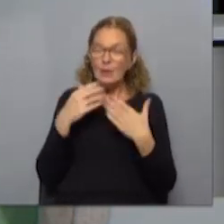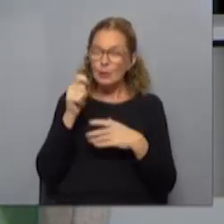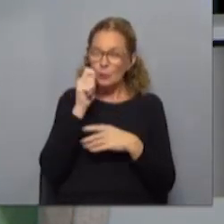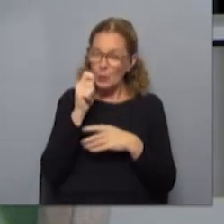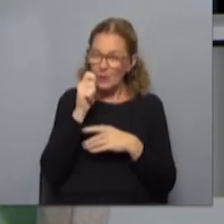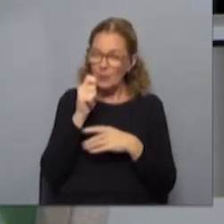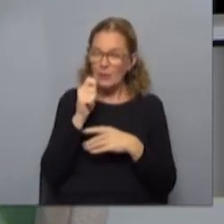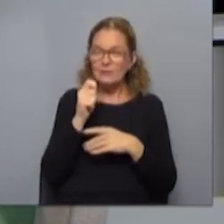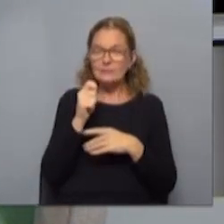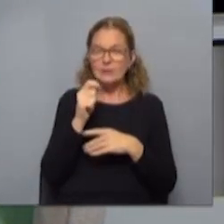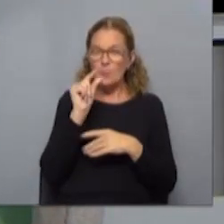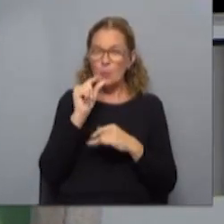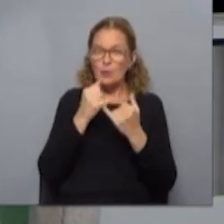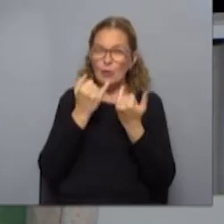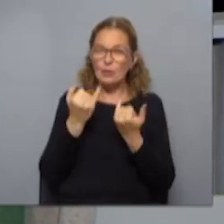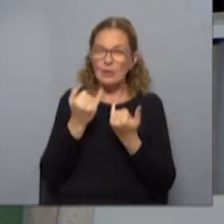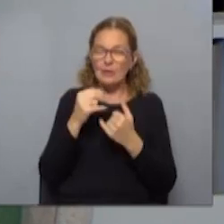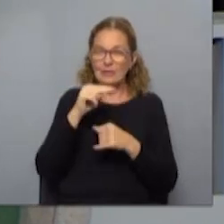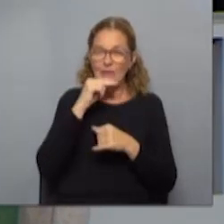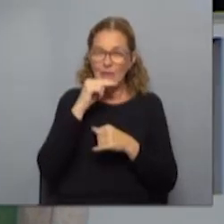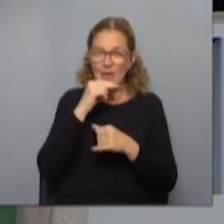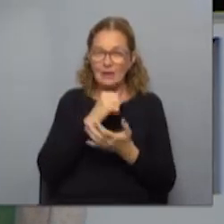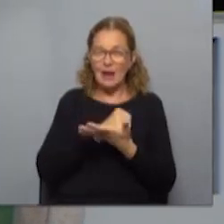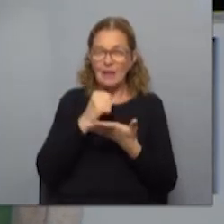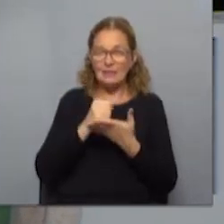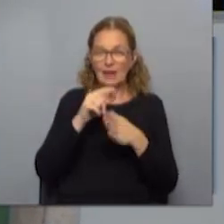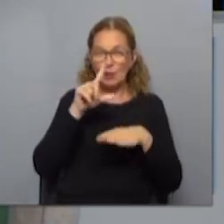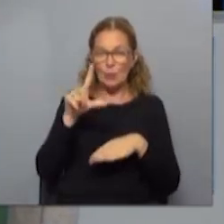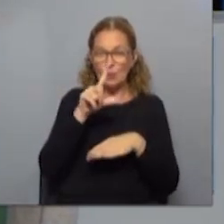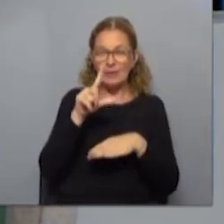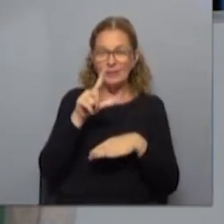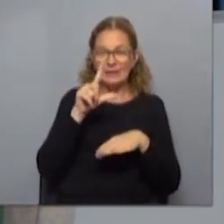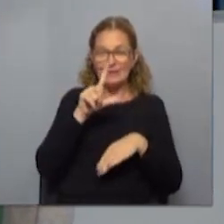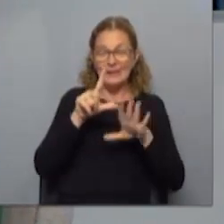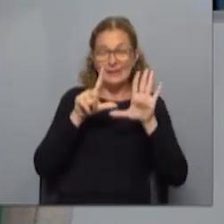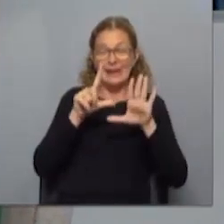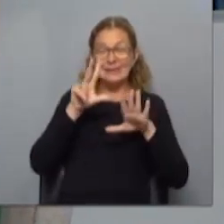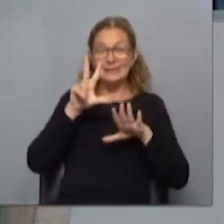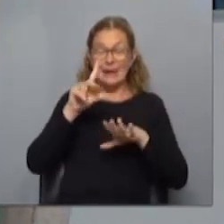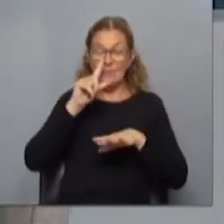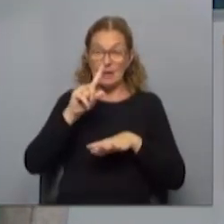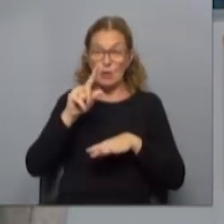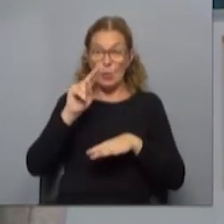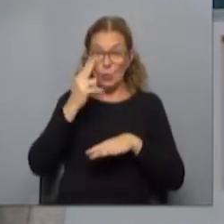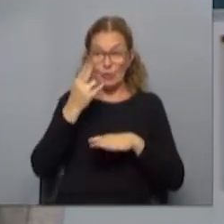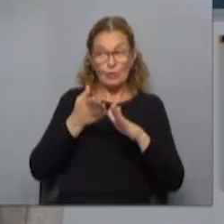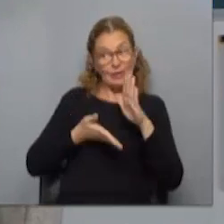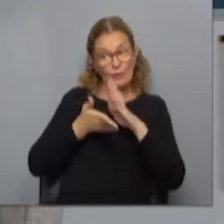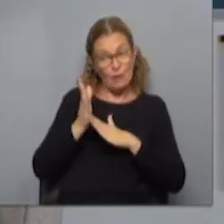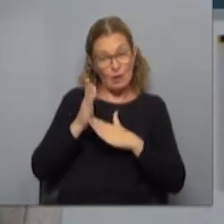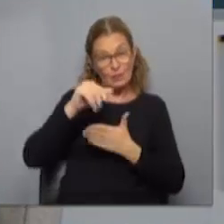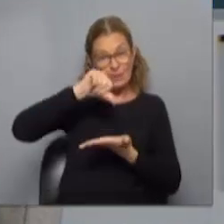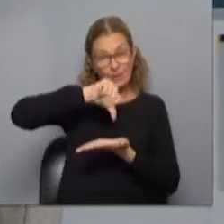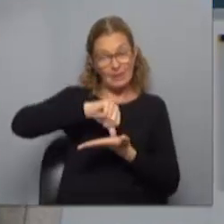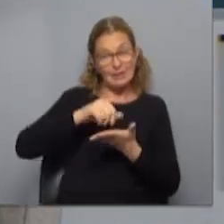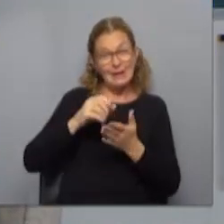en poquitos días entre el viernes y el lunes hubo 73.000 uruguayos y uruguayas que salieron del país, la